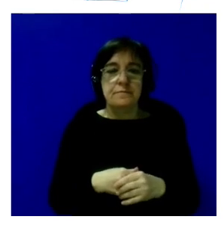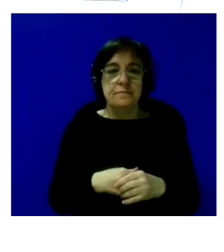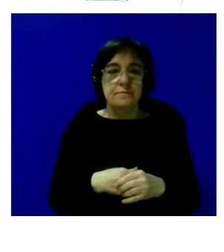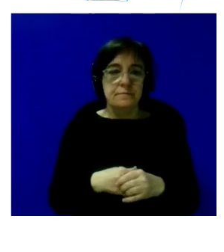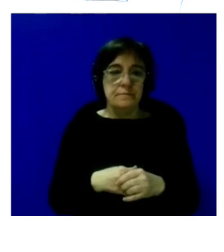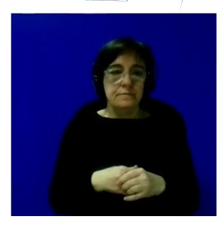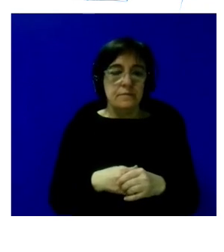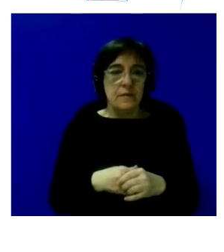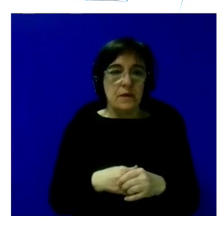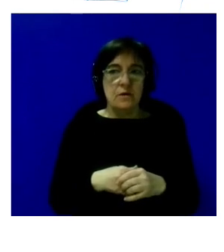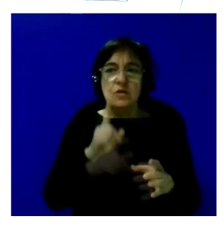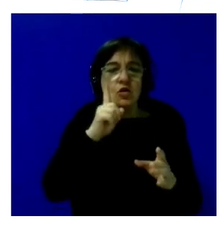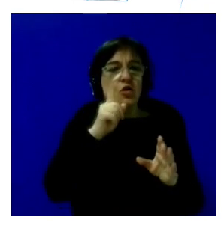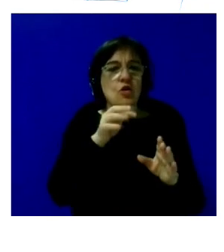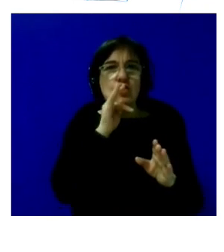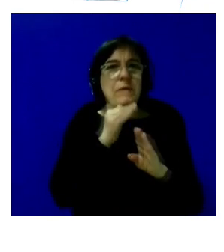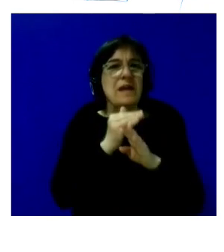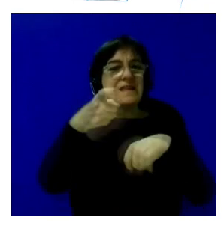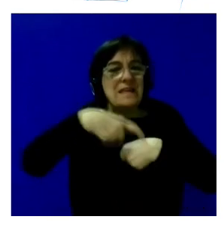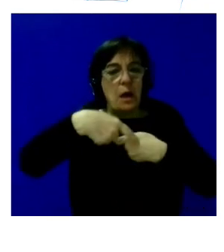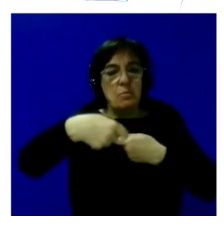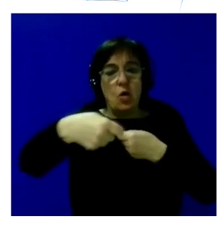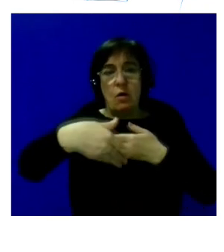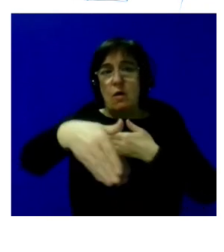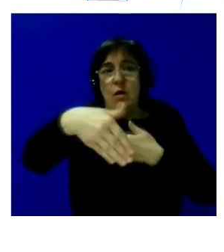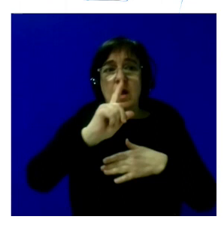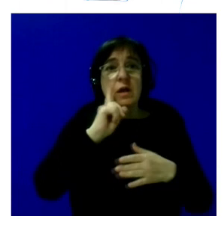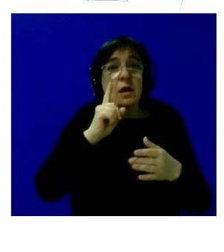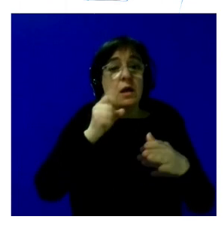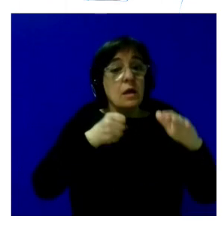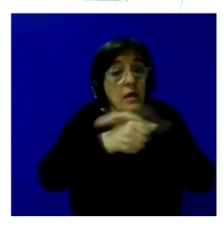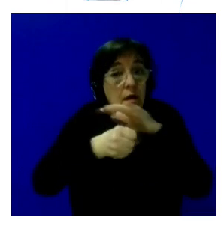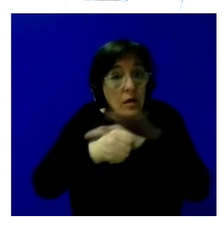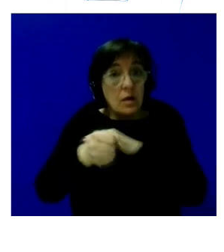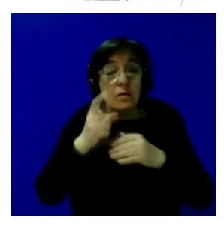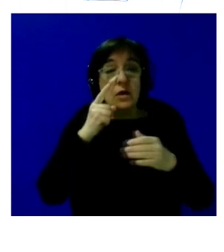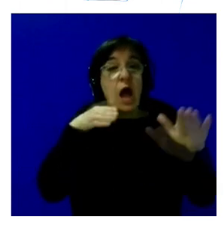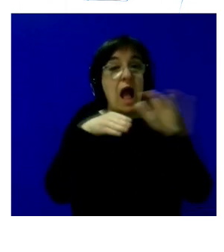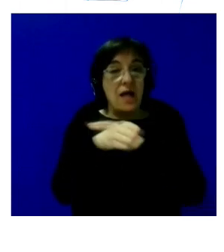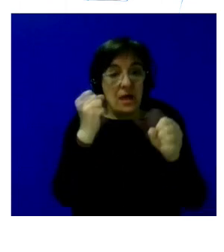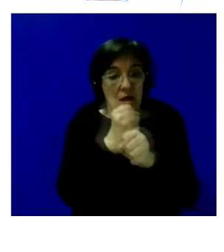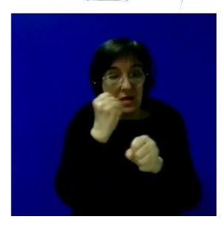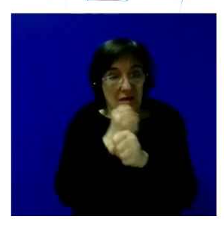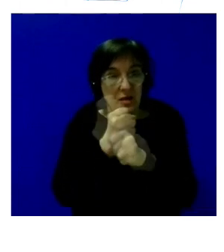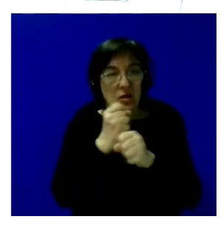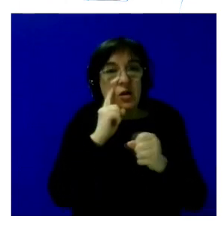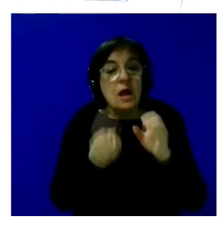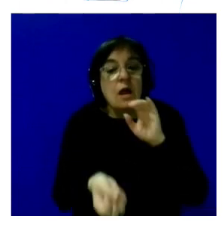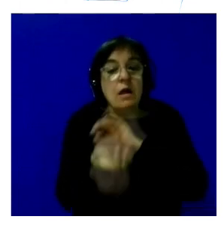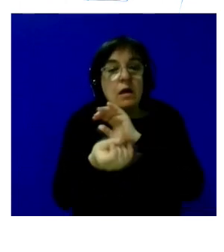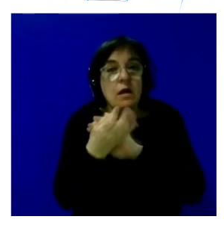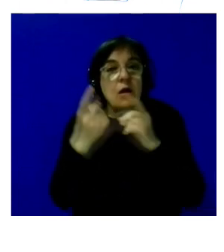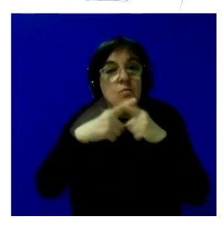no ha transcurrido suficiente tiempo como para ver si la empleabilidad o el acceso al mercado laboral se han generado frutos que puedan ser